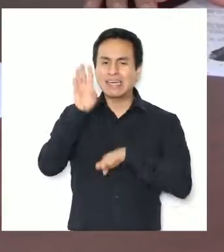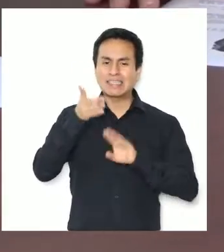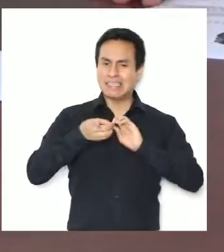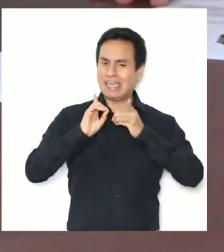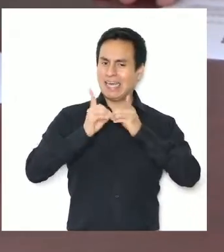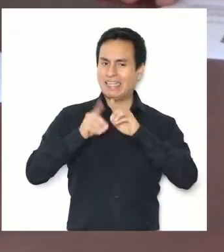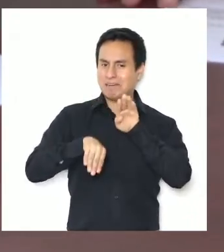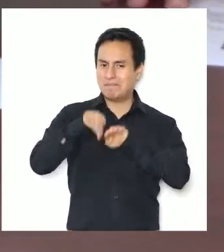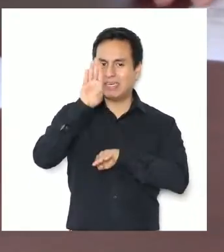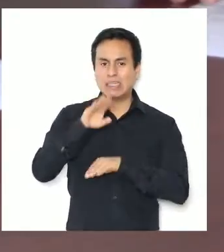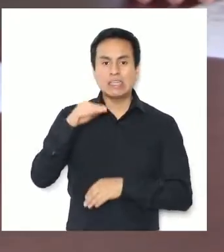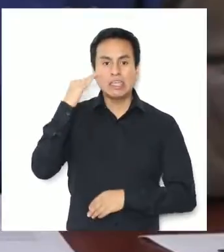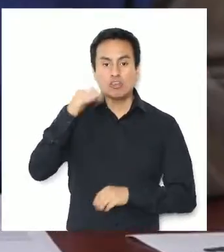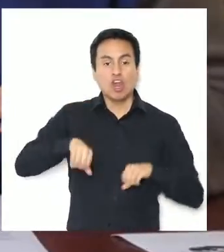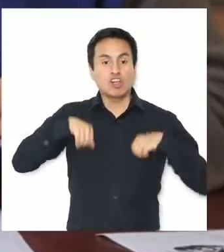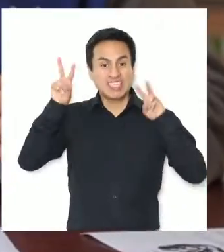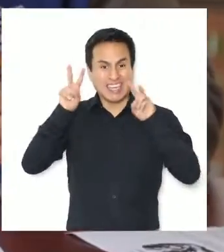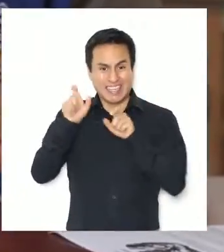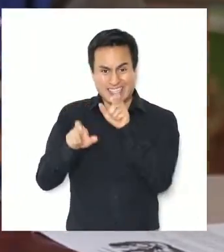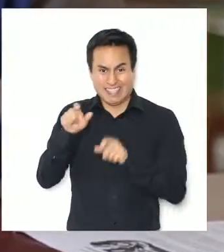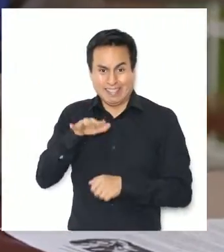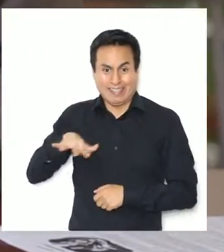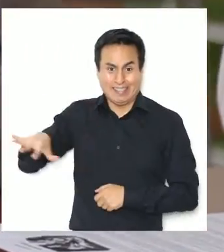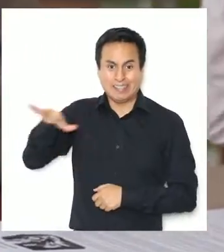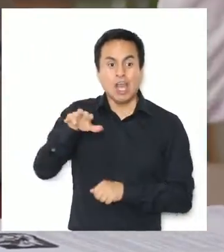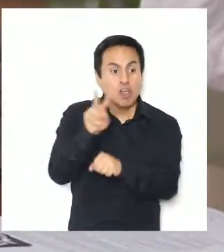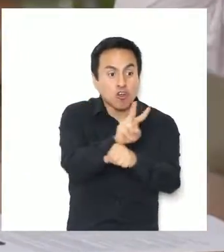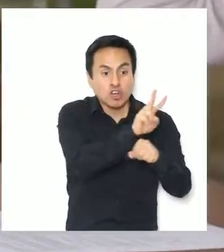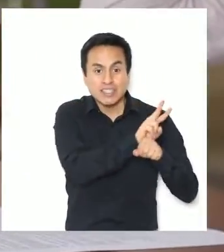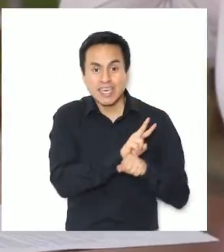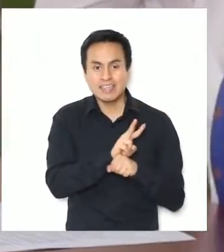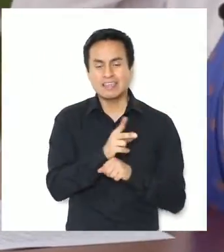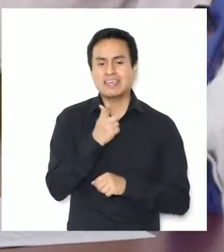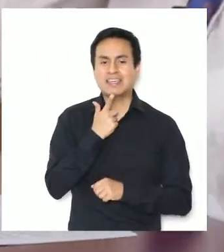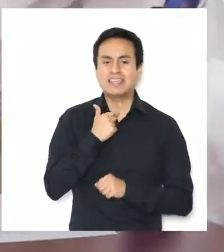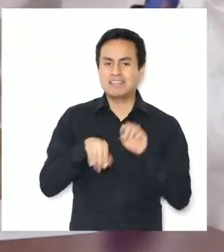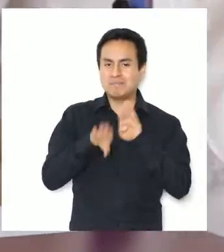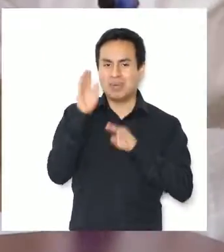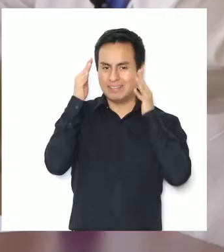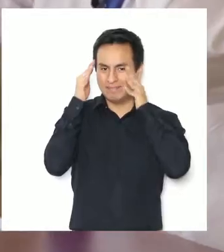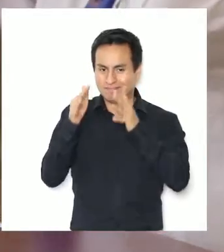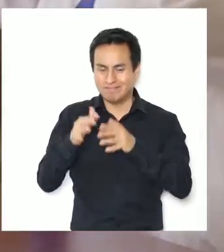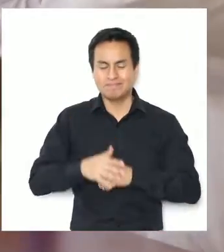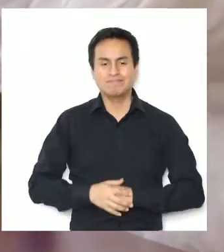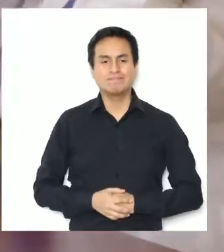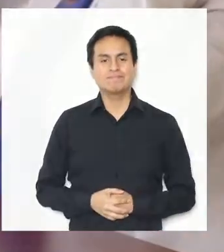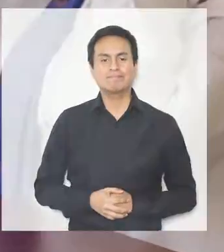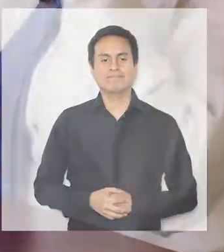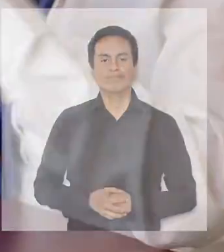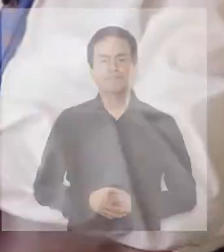didáctica para que niños y niñas, adolescentes, docentes, se interesen más por ese lado.